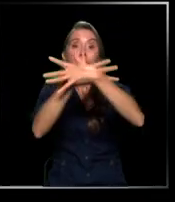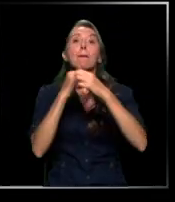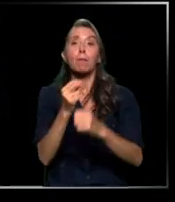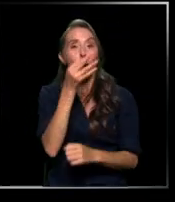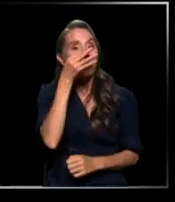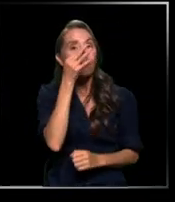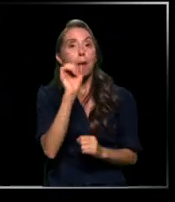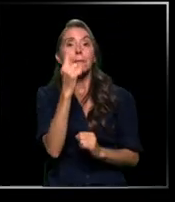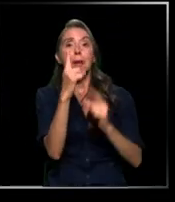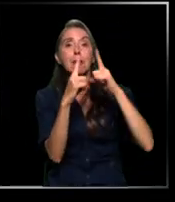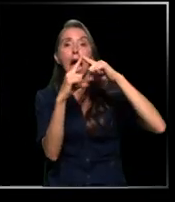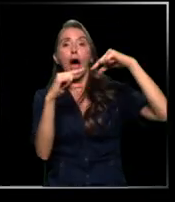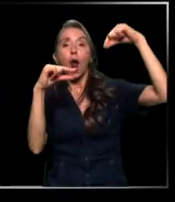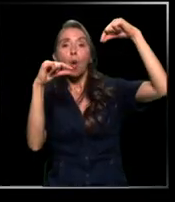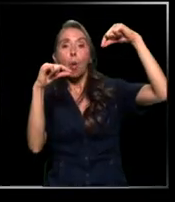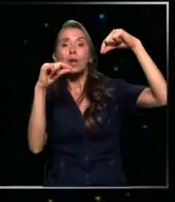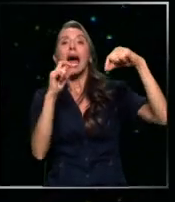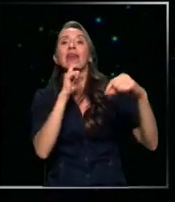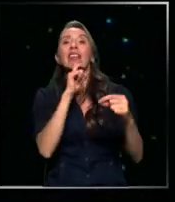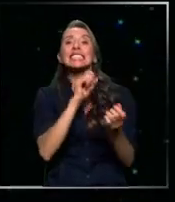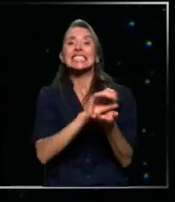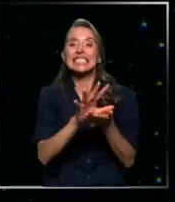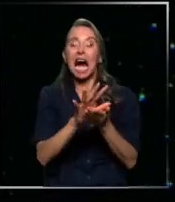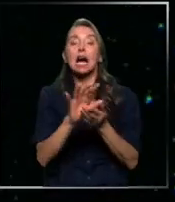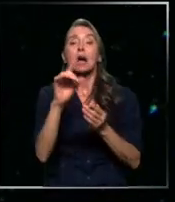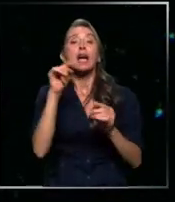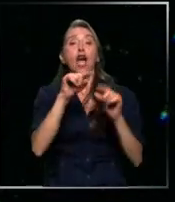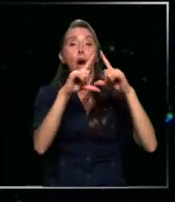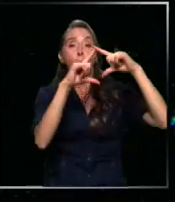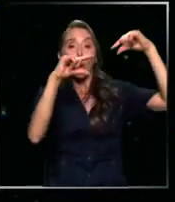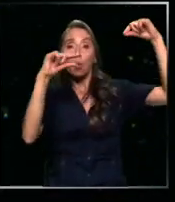luna de sangre y eclipse total de luna del año.